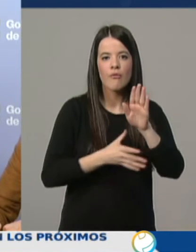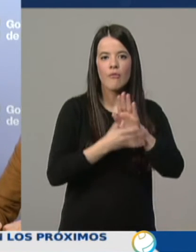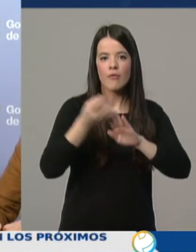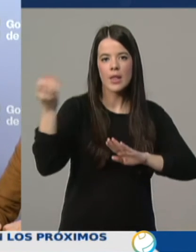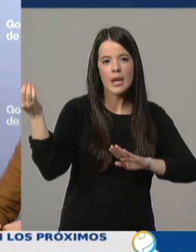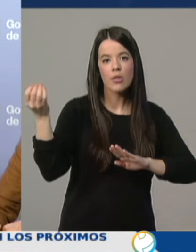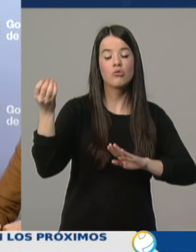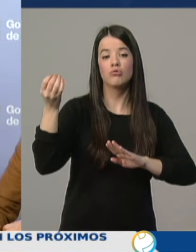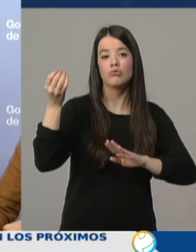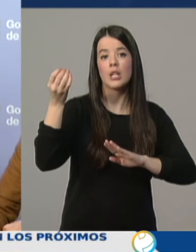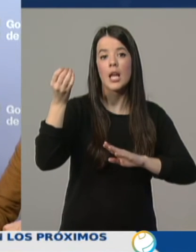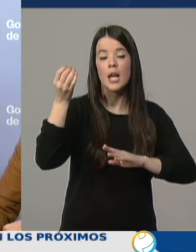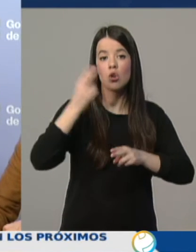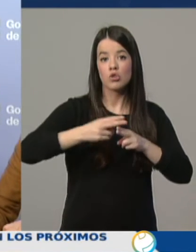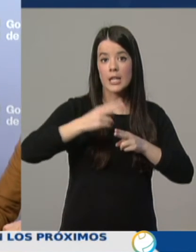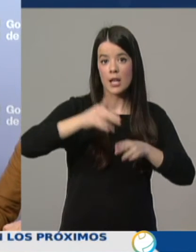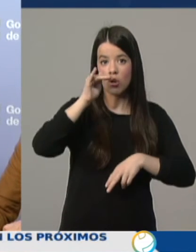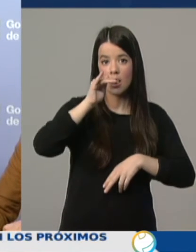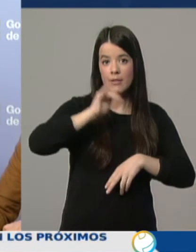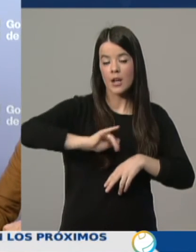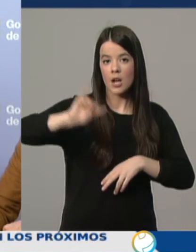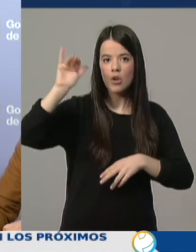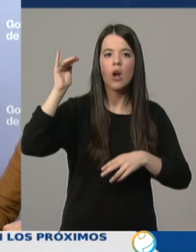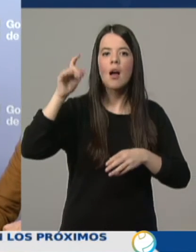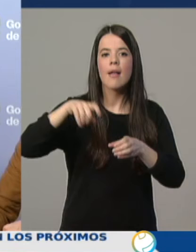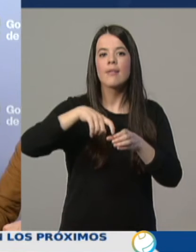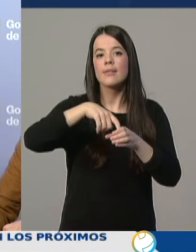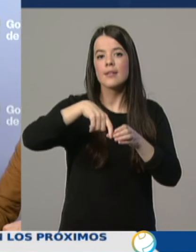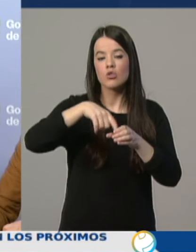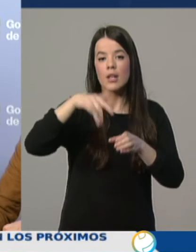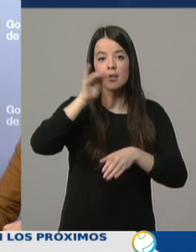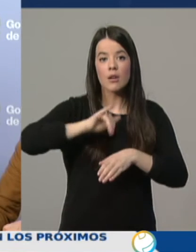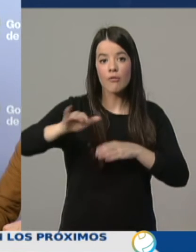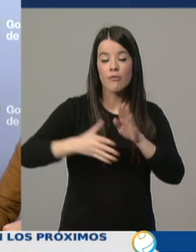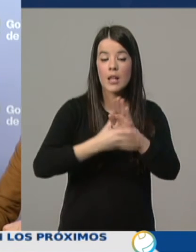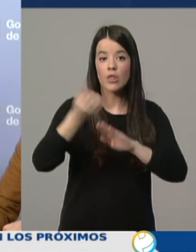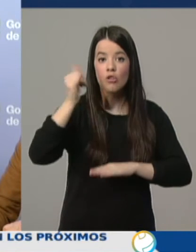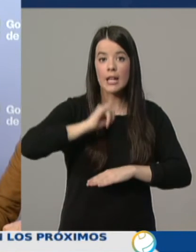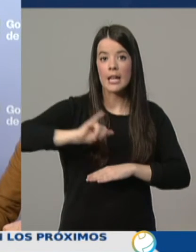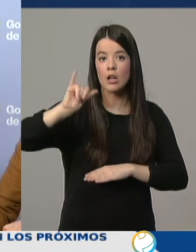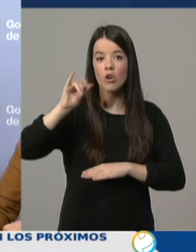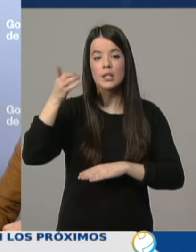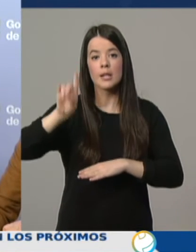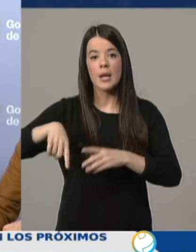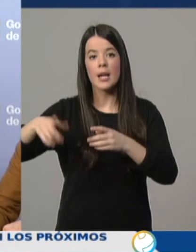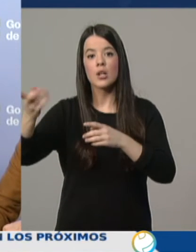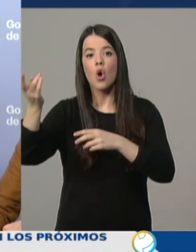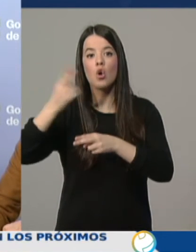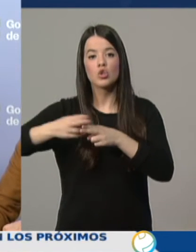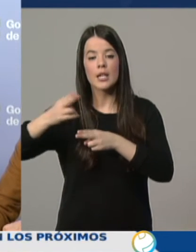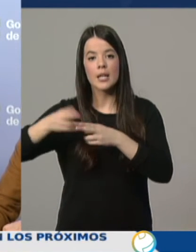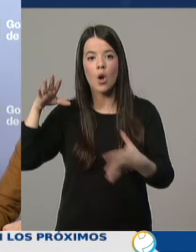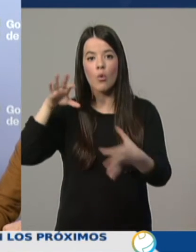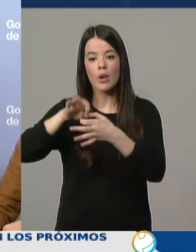Hostelería de La Rioja, Asociación de Discotecas de La Rioja, de la Federación de Empresas de La Rioja, Hostelería Unida, Asociación de Hosteleros